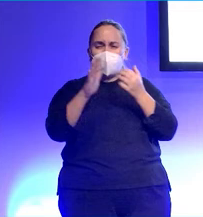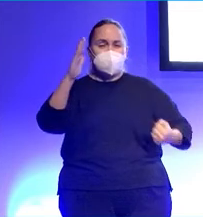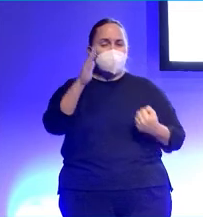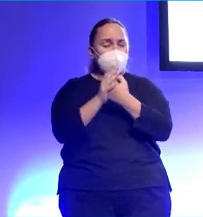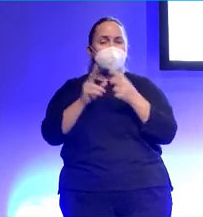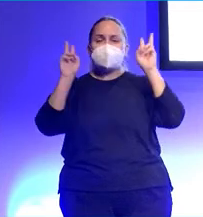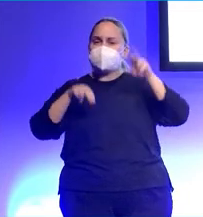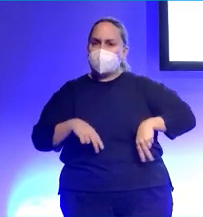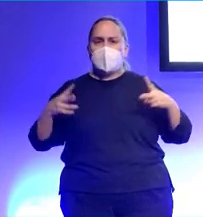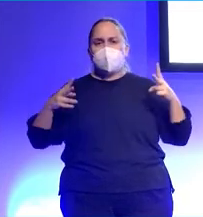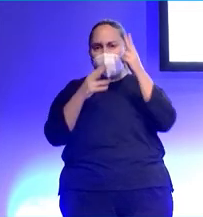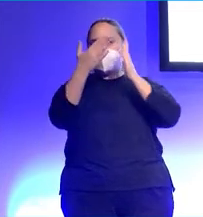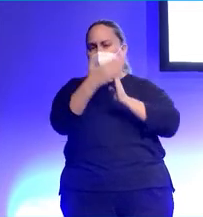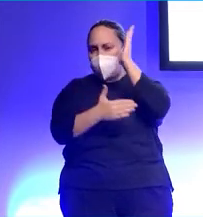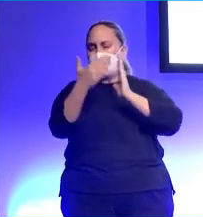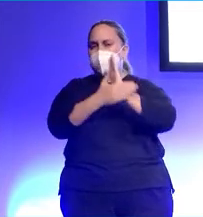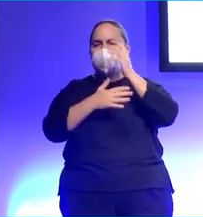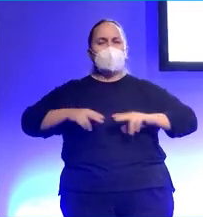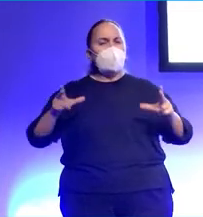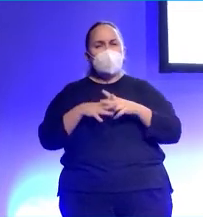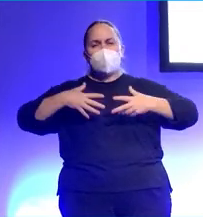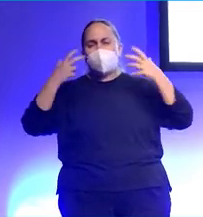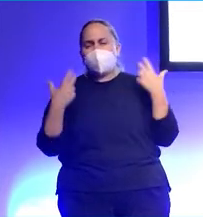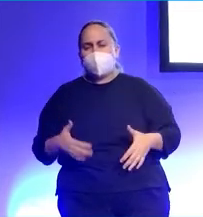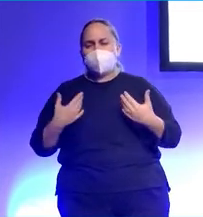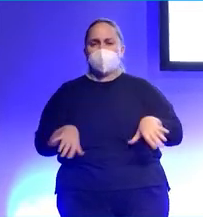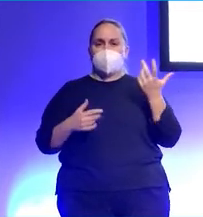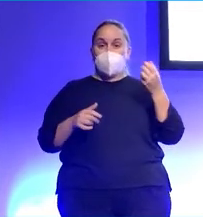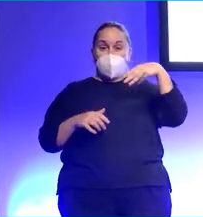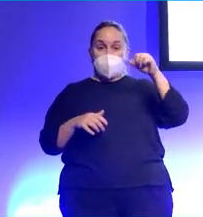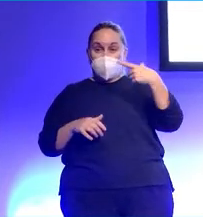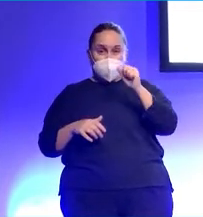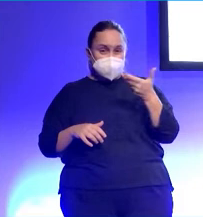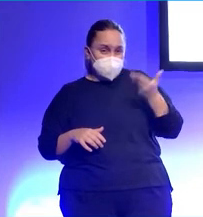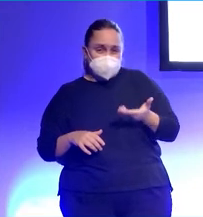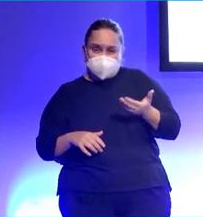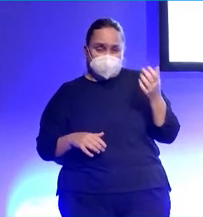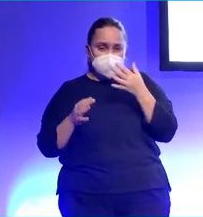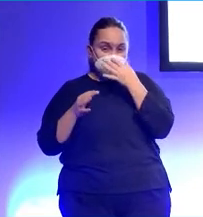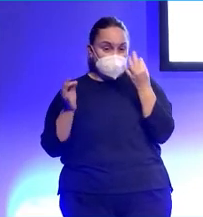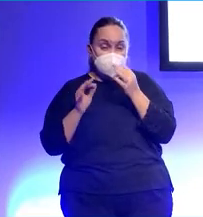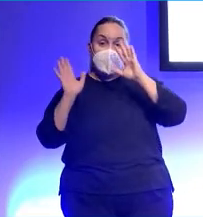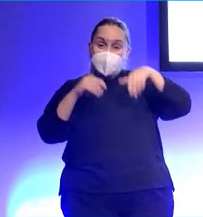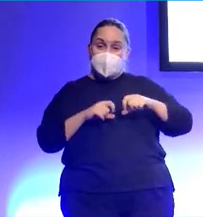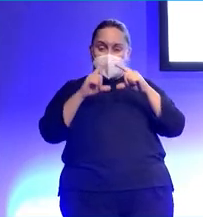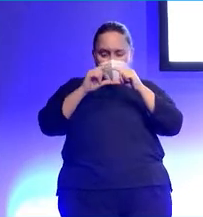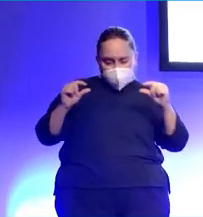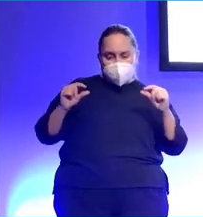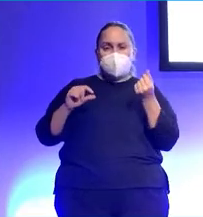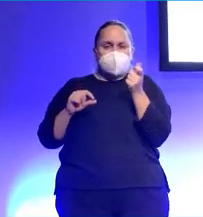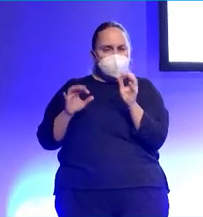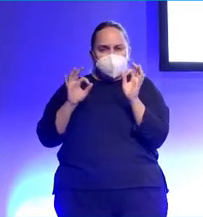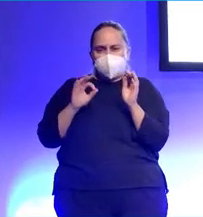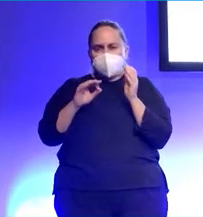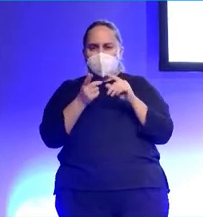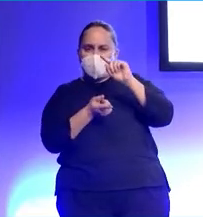cortes. Es un coñazo. Los megas de velocidad no son importantes. Y abajo del todo, en letra pequeña, es cuando pusieron lo bueno. Este es el precio, siempre va a ser